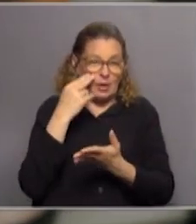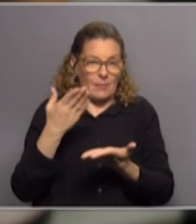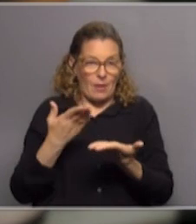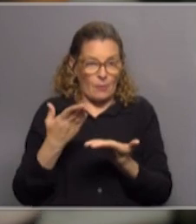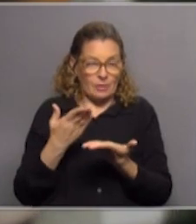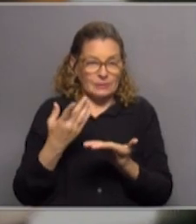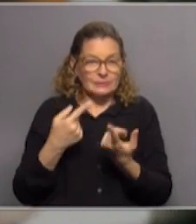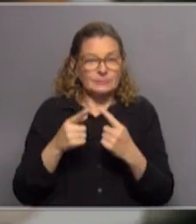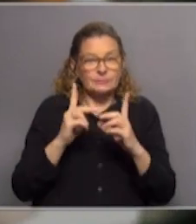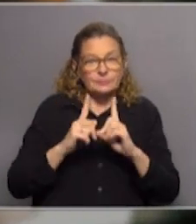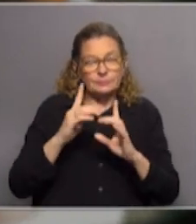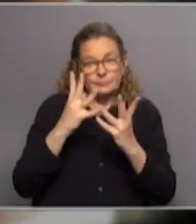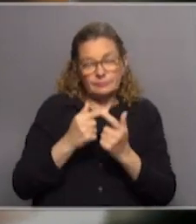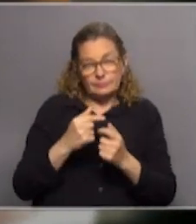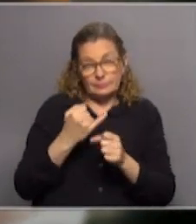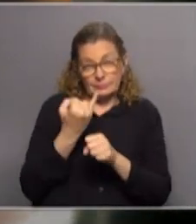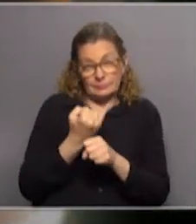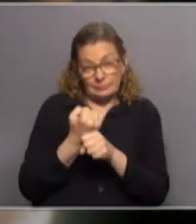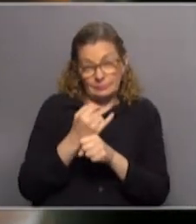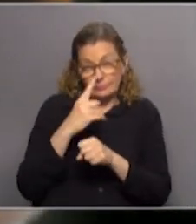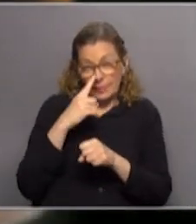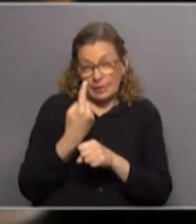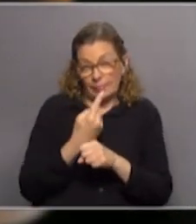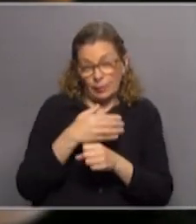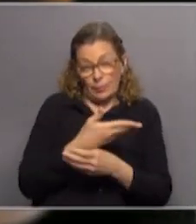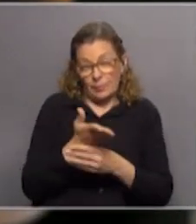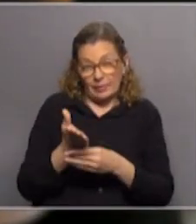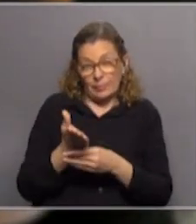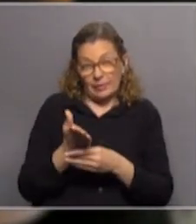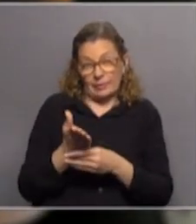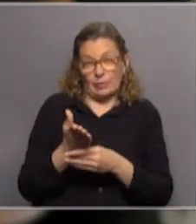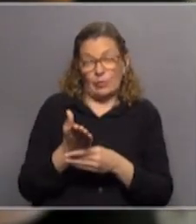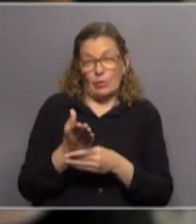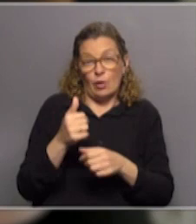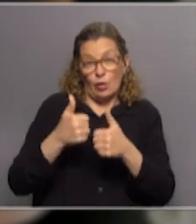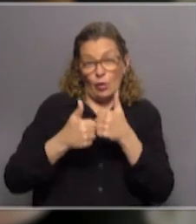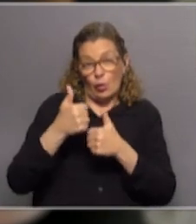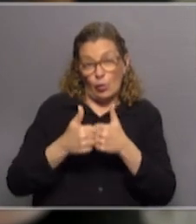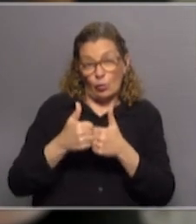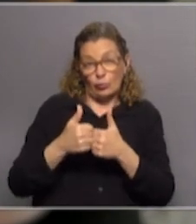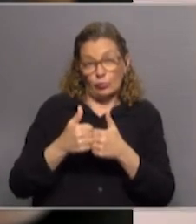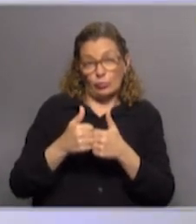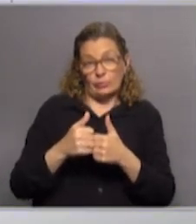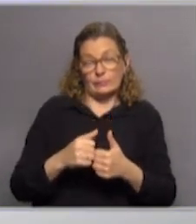y la institución precipita los hechos con su presentación de forma voluntaria al concurso de acreedores.